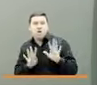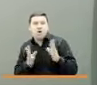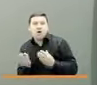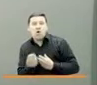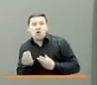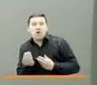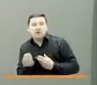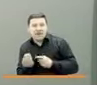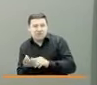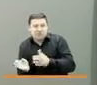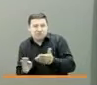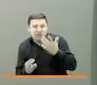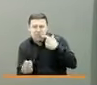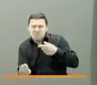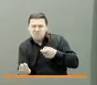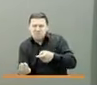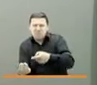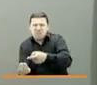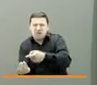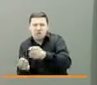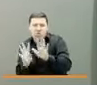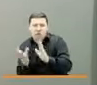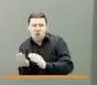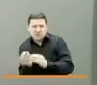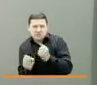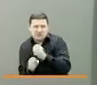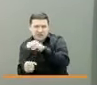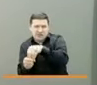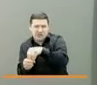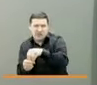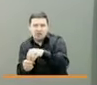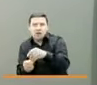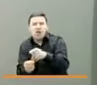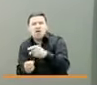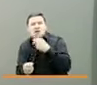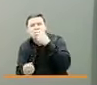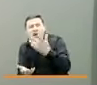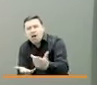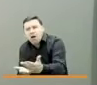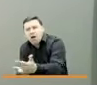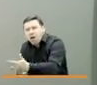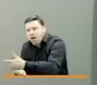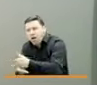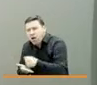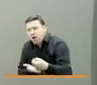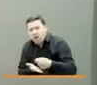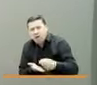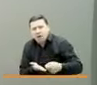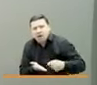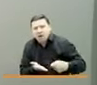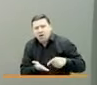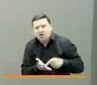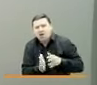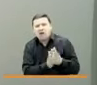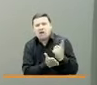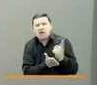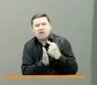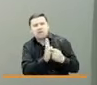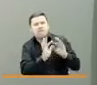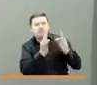asesinados en Rivera y donde de la manera más humana le estamos contando a las familias, a las